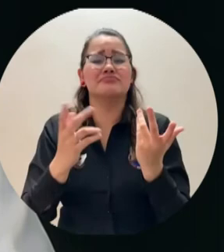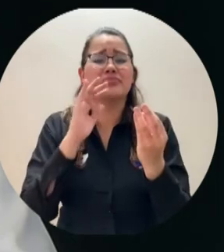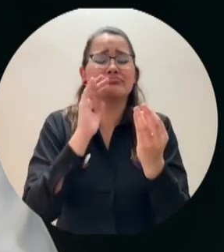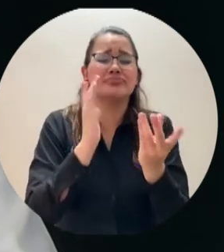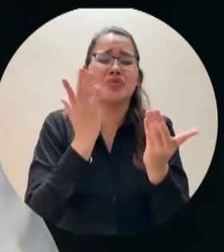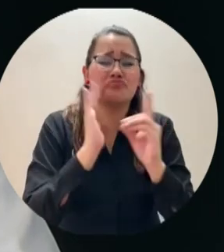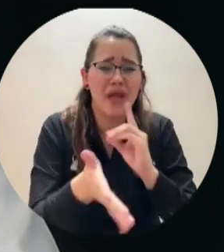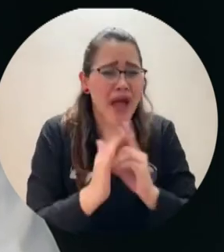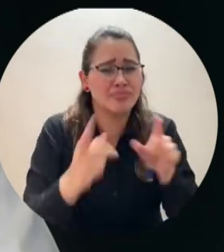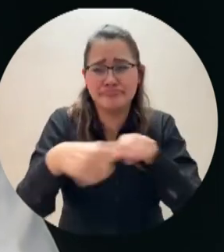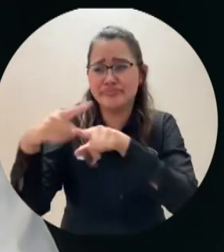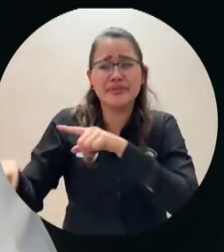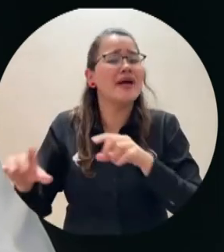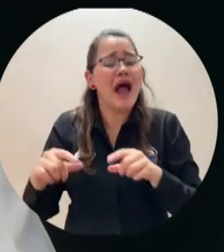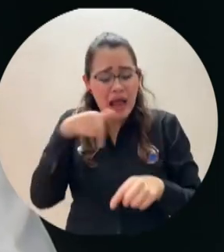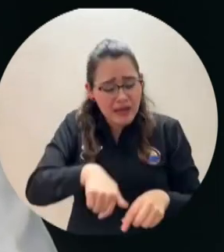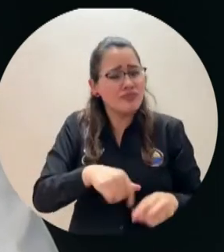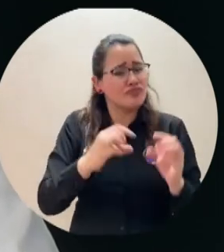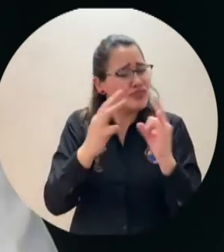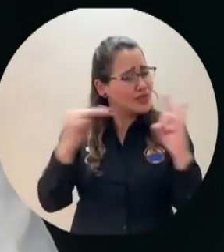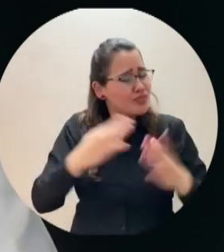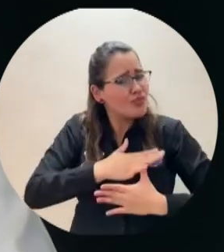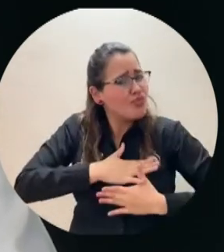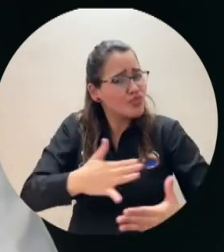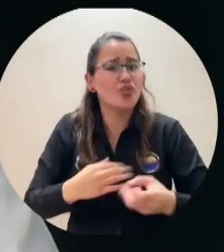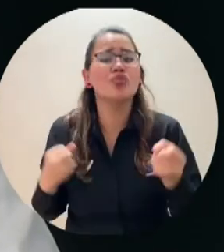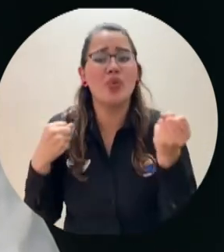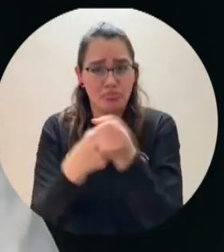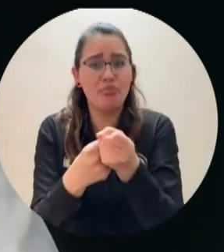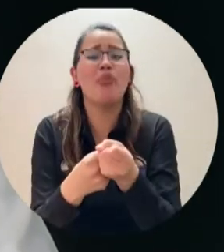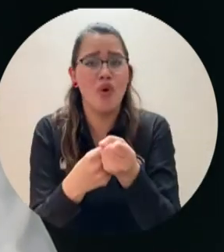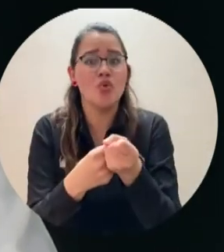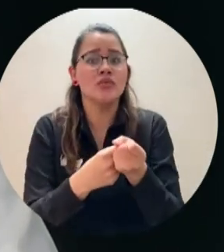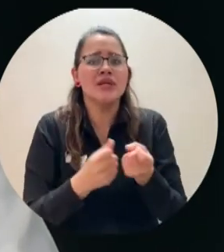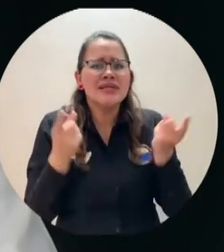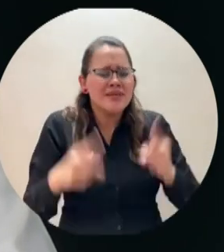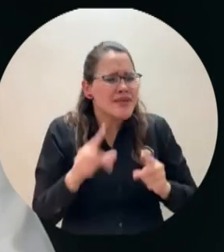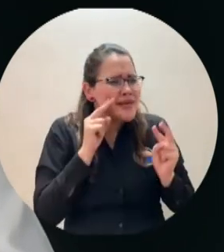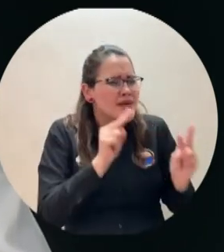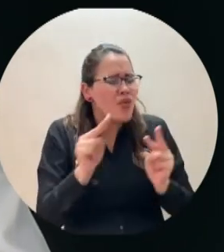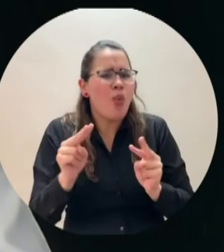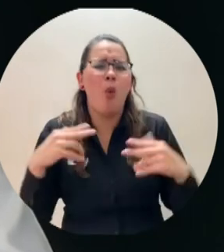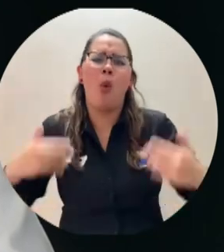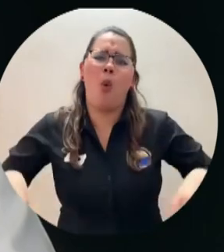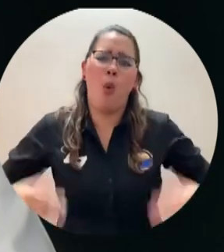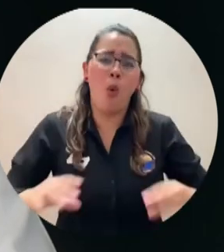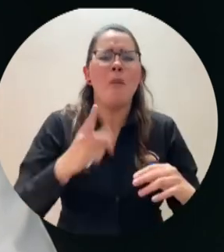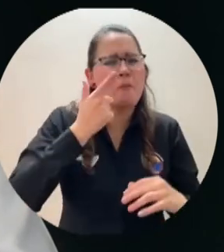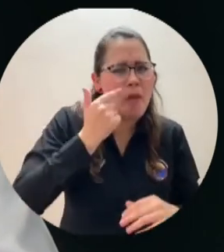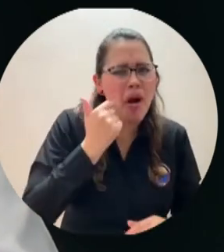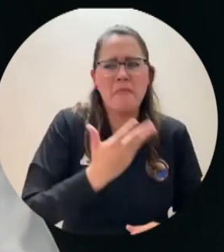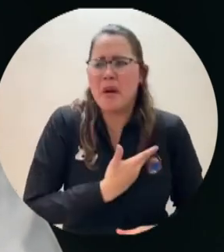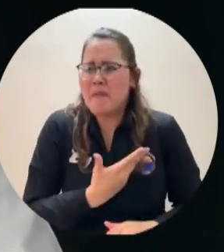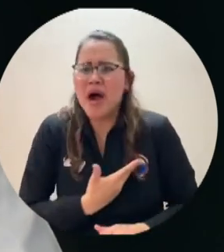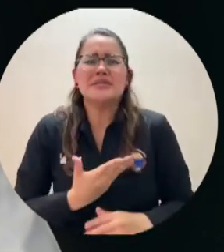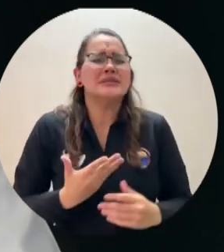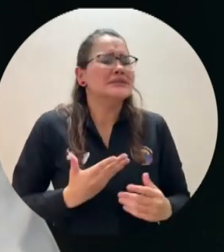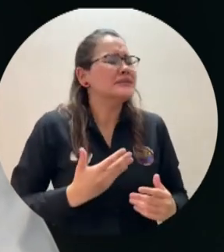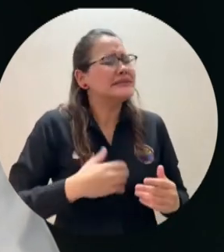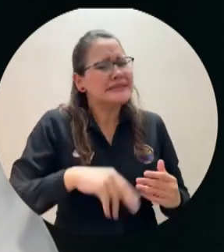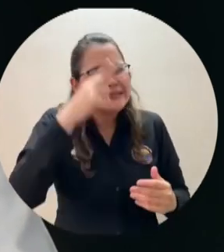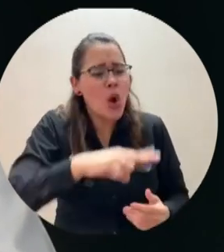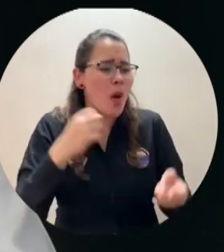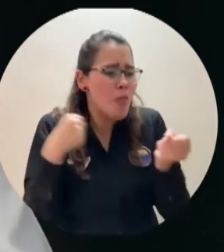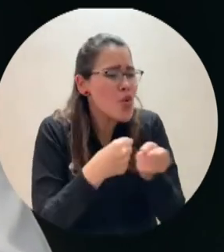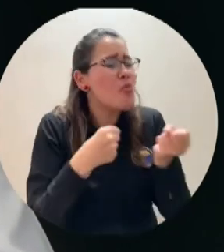departamento han visto el esfuerzo que hacen los estudiantes y los padres de familia por mantener a sus hijos en la universidad y se vienen